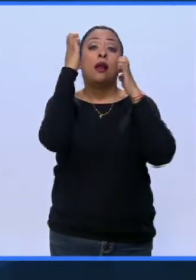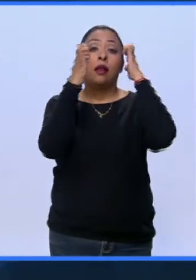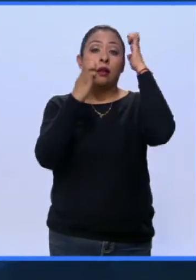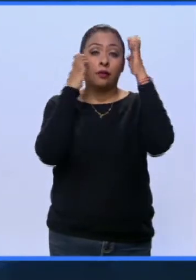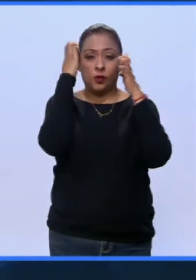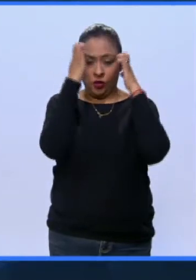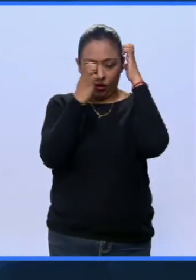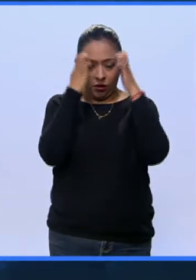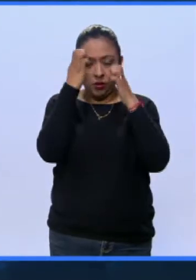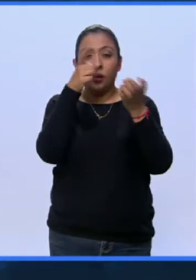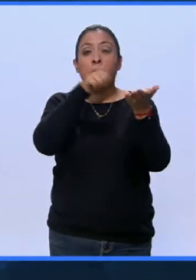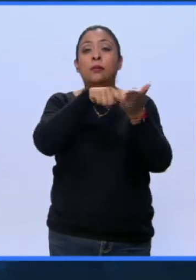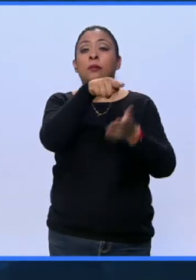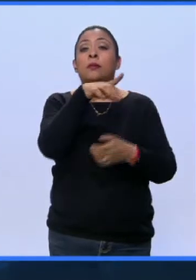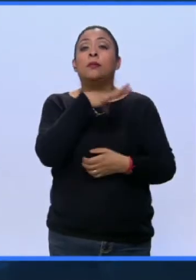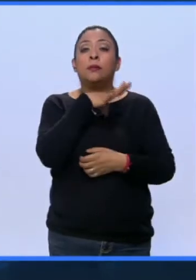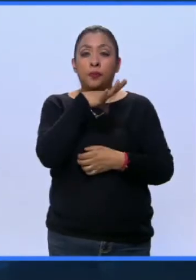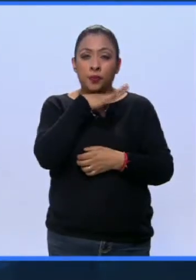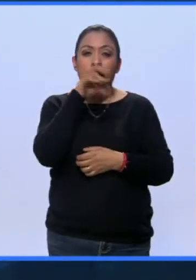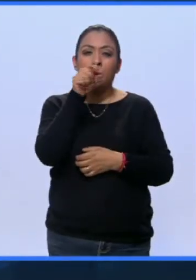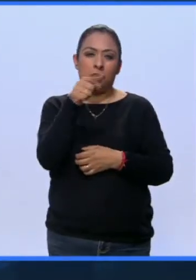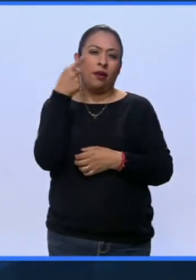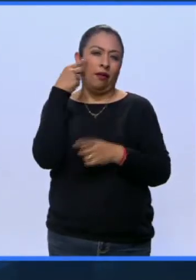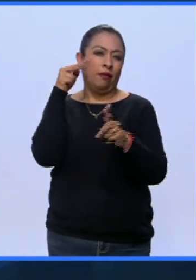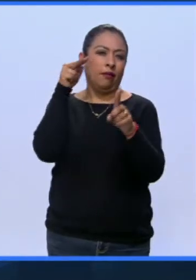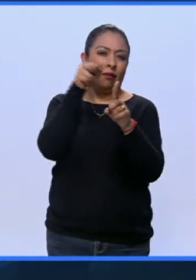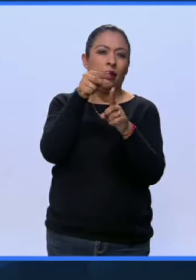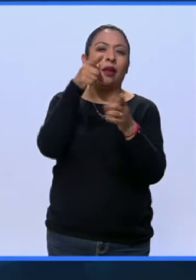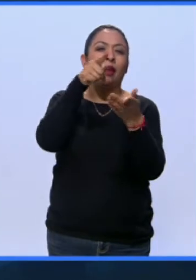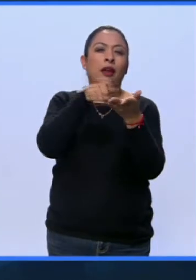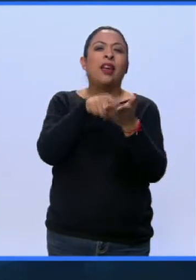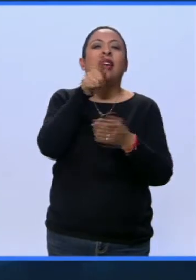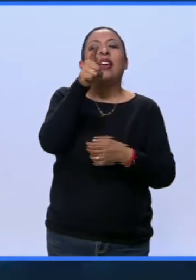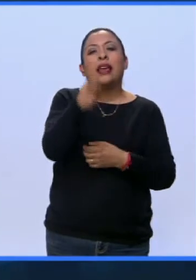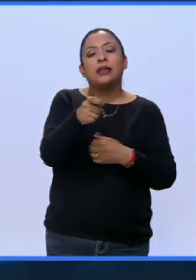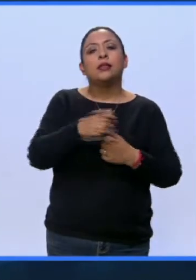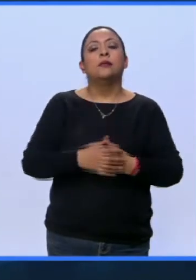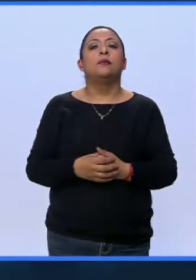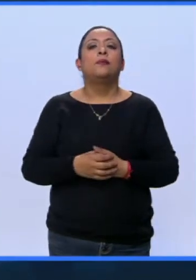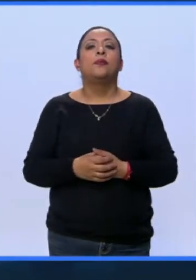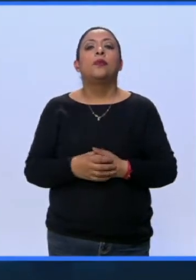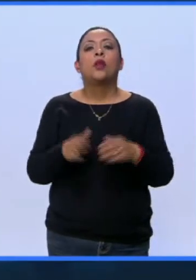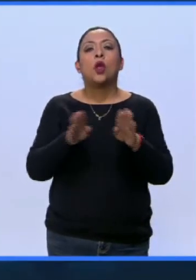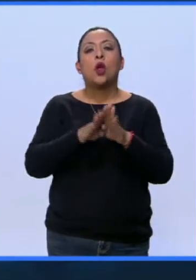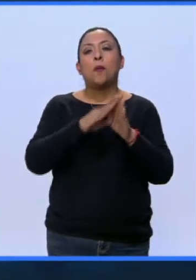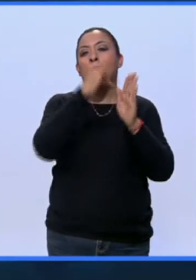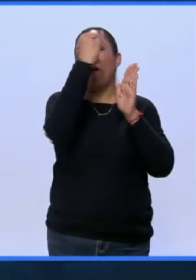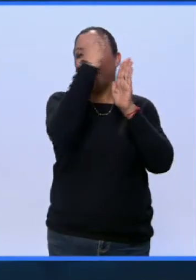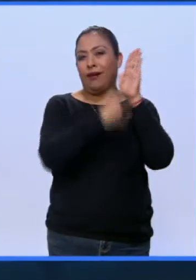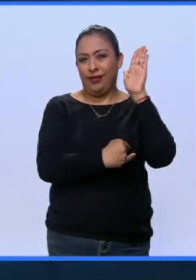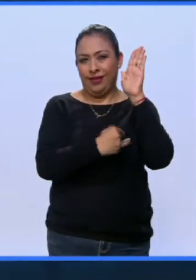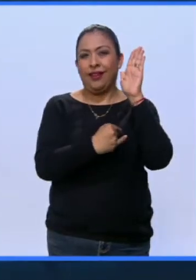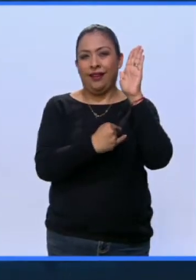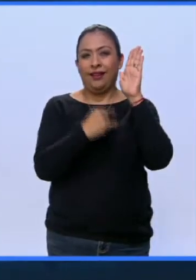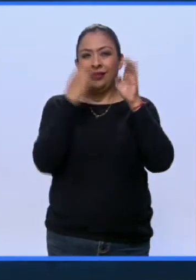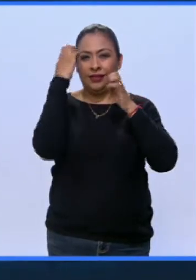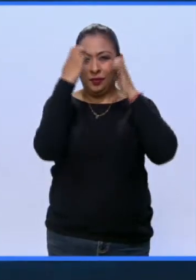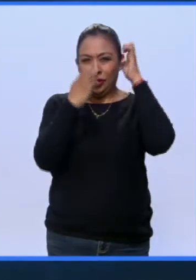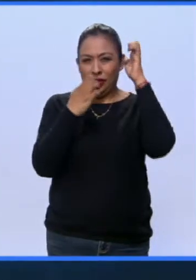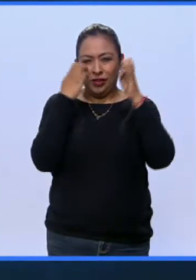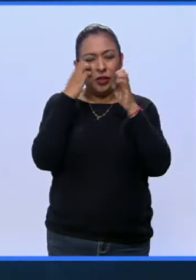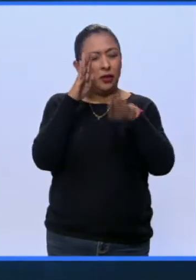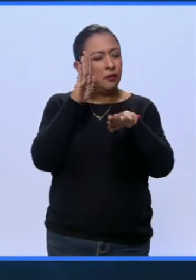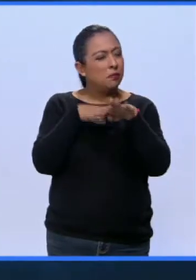¿verdad?, donde van a estar también reflejadas los carteles de las exposiciones más